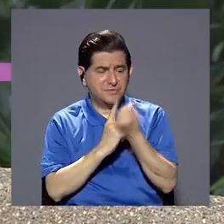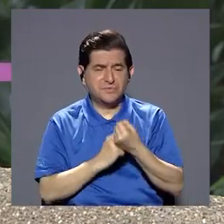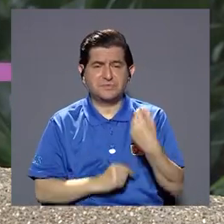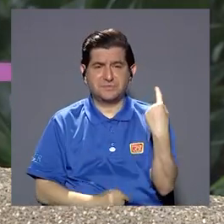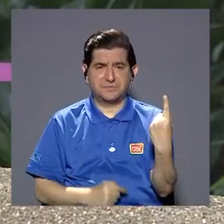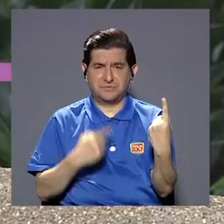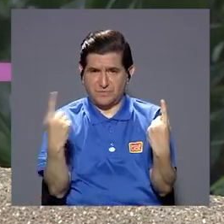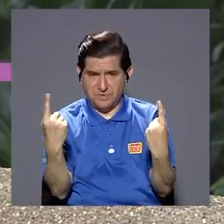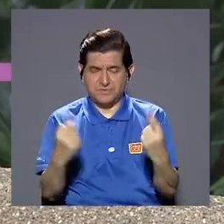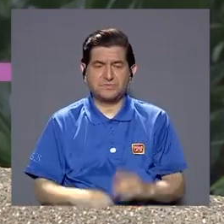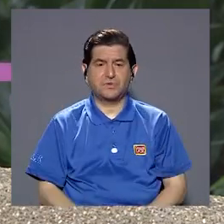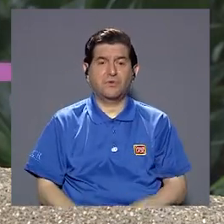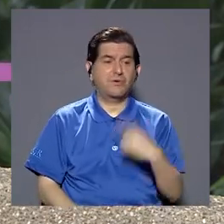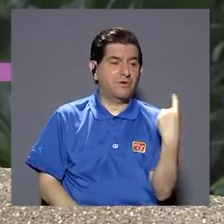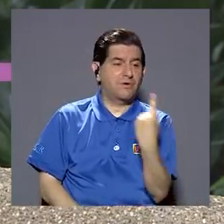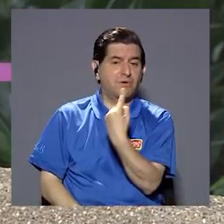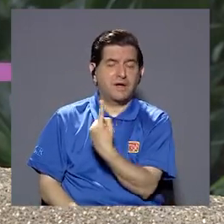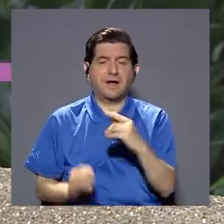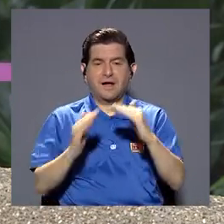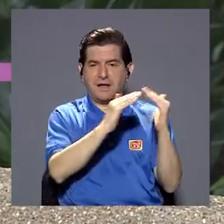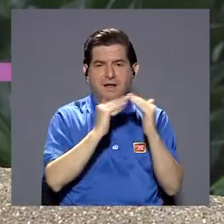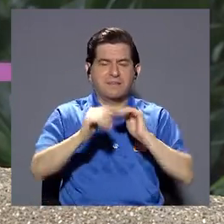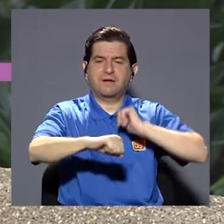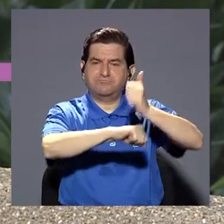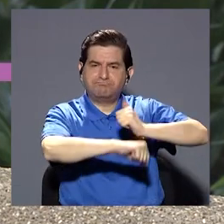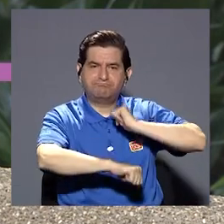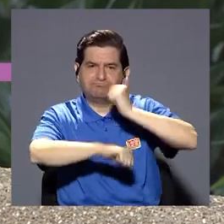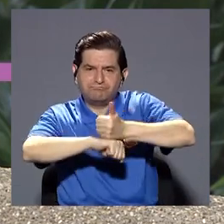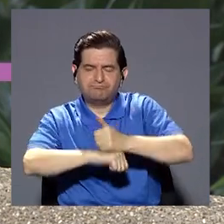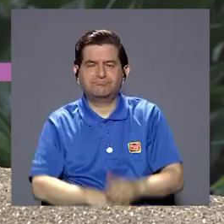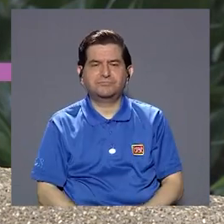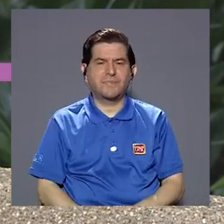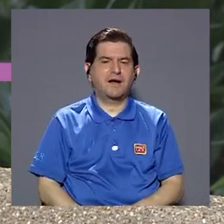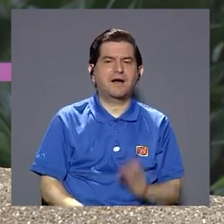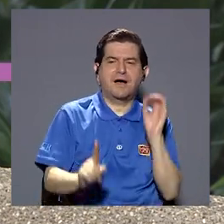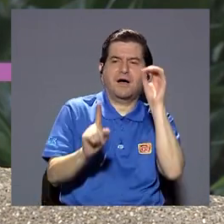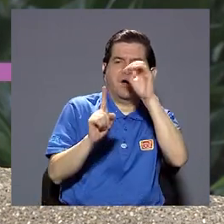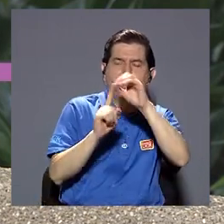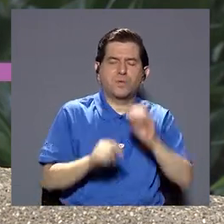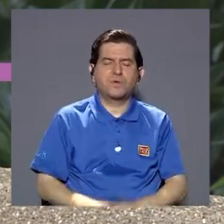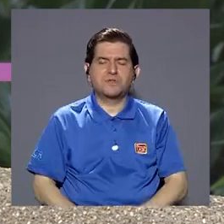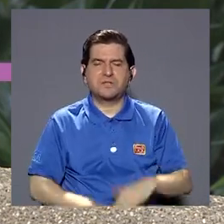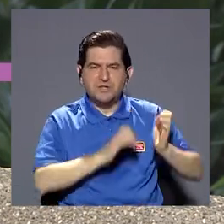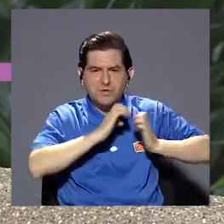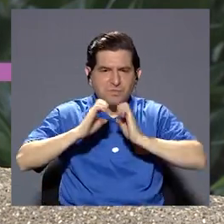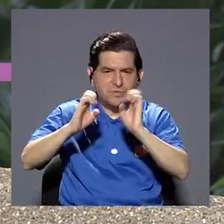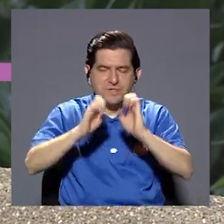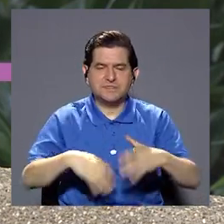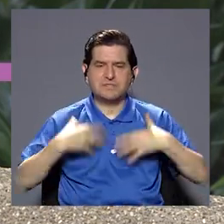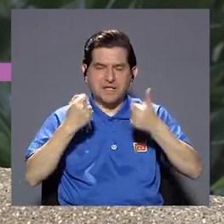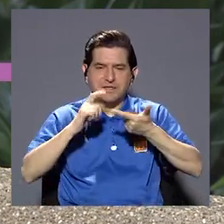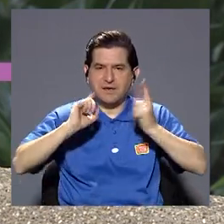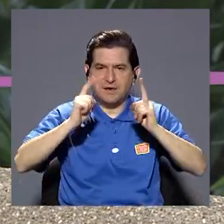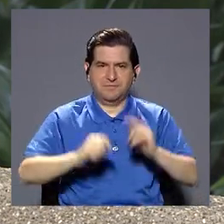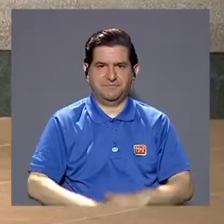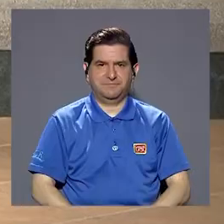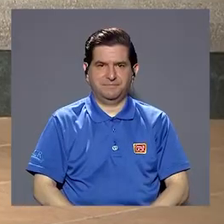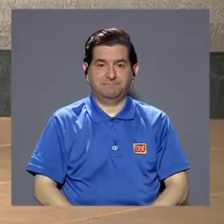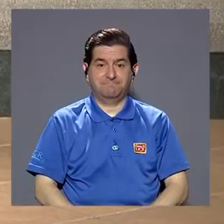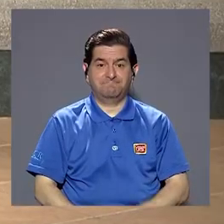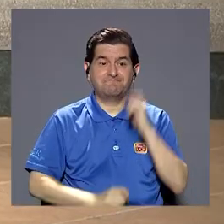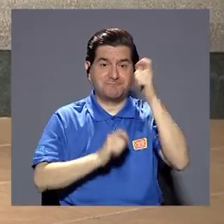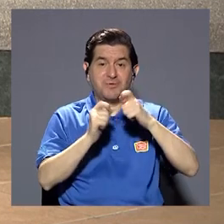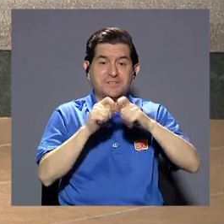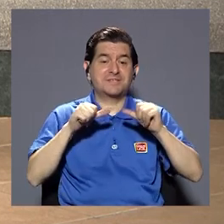características diferentes entonces cada comunidad tiene que ir estableciendo hacia dónde quiere ir dirigiendo sus estrategias de salud